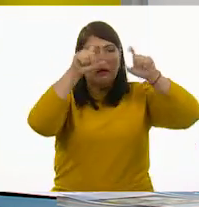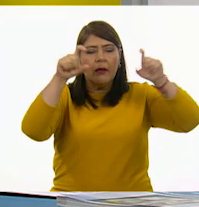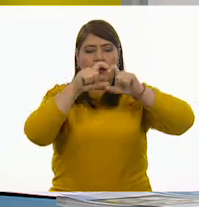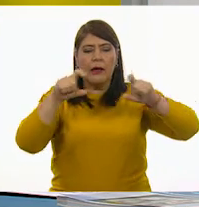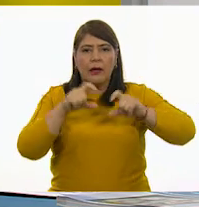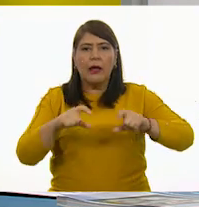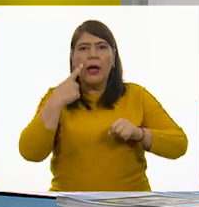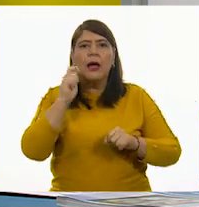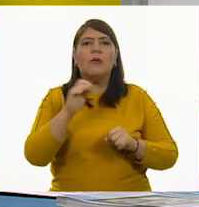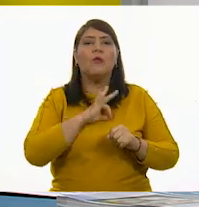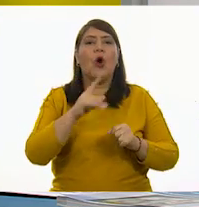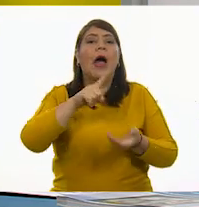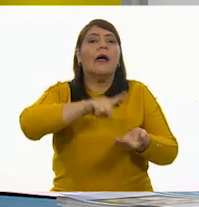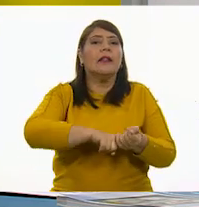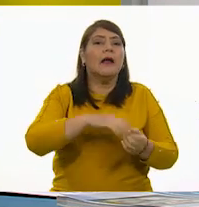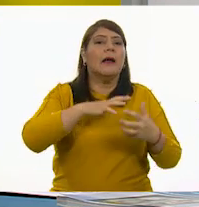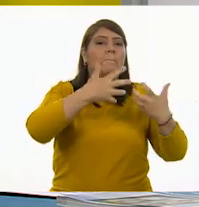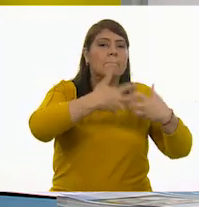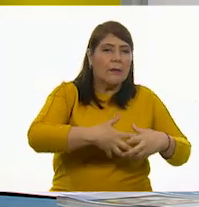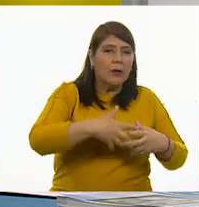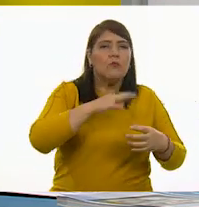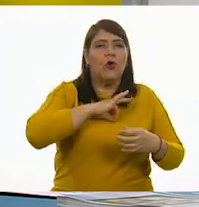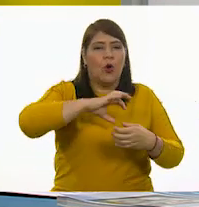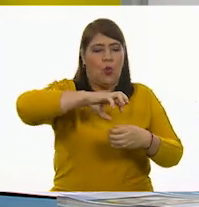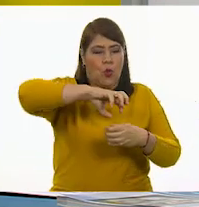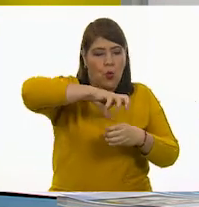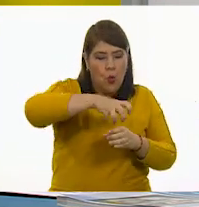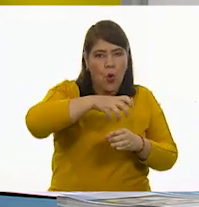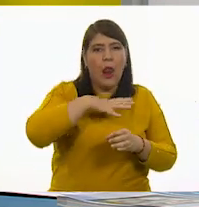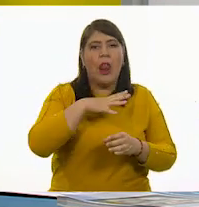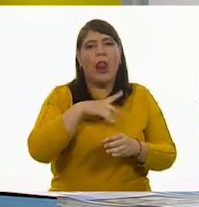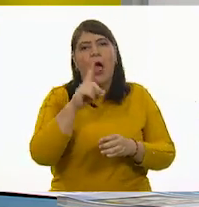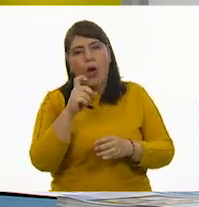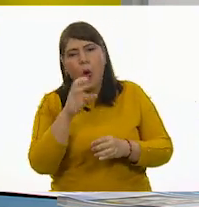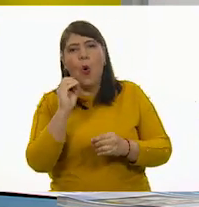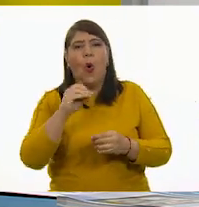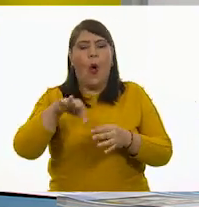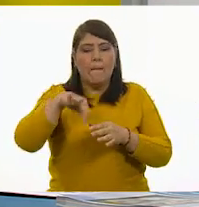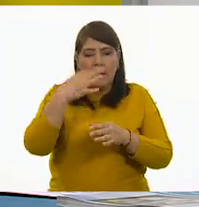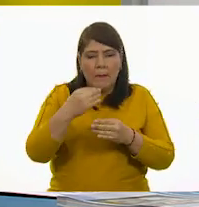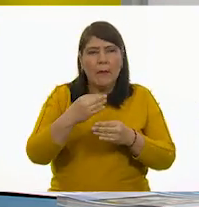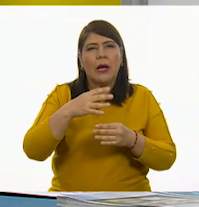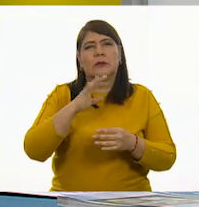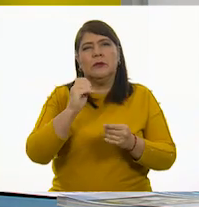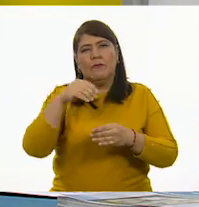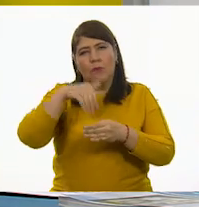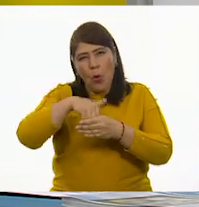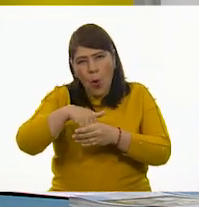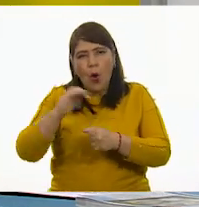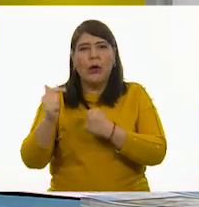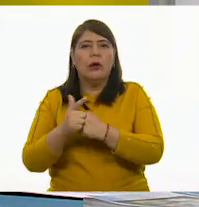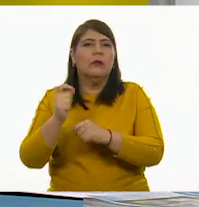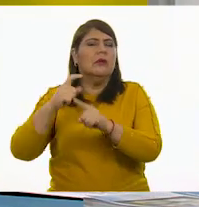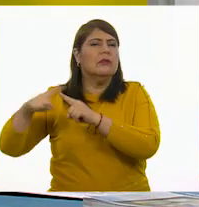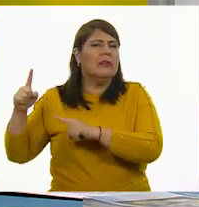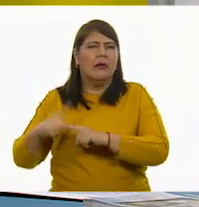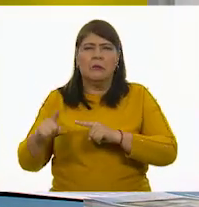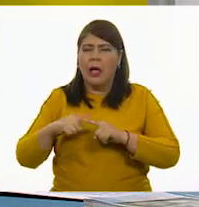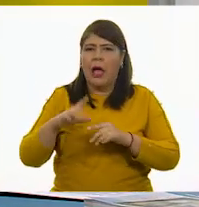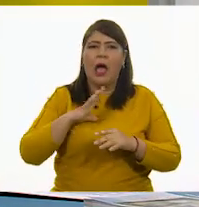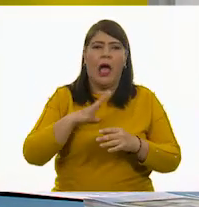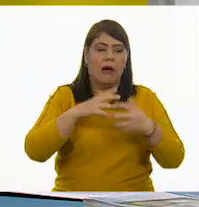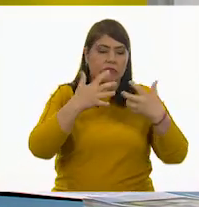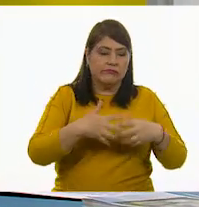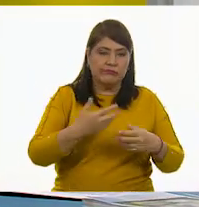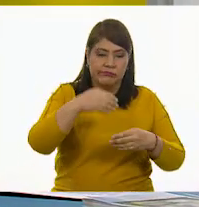envasados. Que pueden ser líquidos, que pueden ser frituras, que pueden ser cualquier tipo de producto envasado